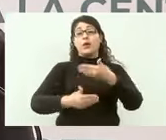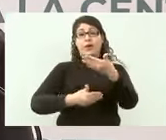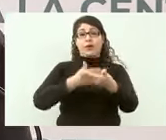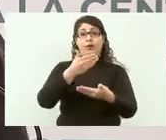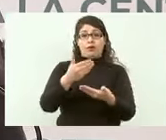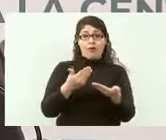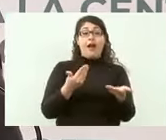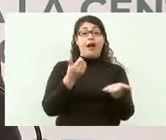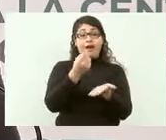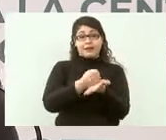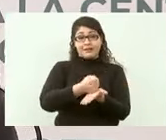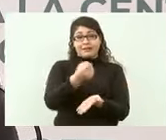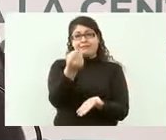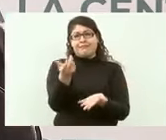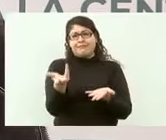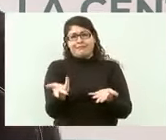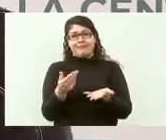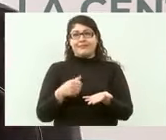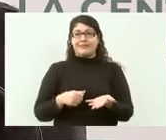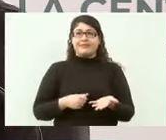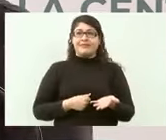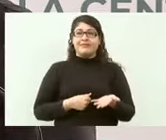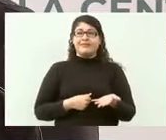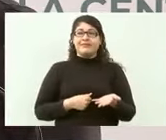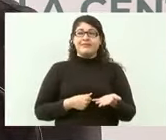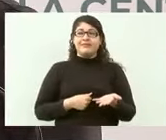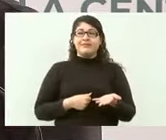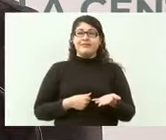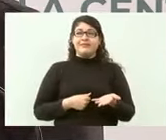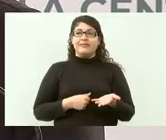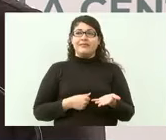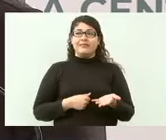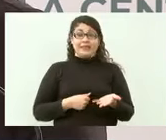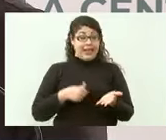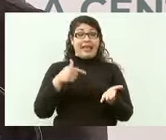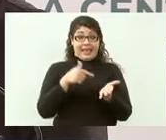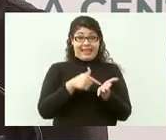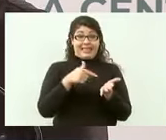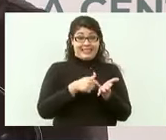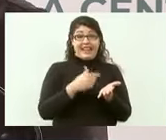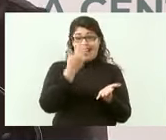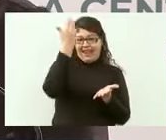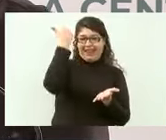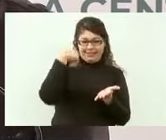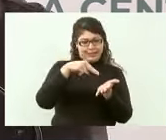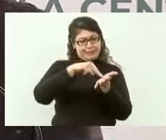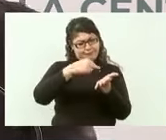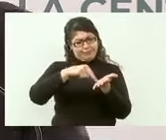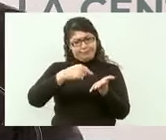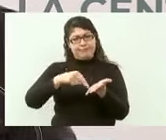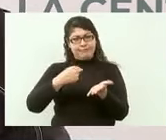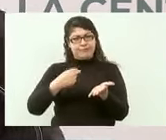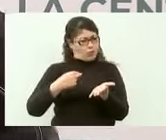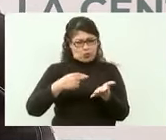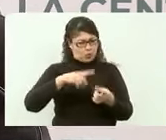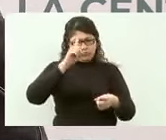quitaran todos esos compromisos que estaba haciendo el gobierno anterior